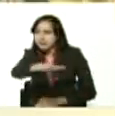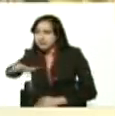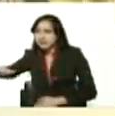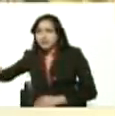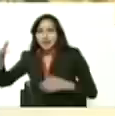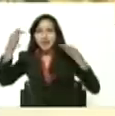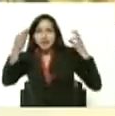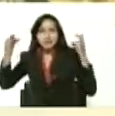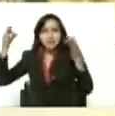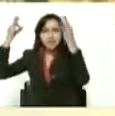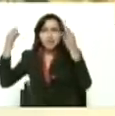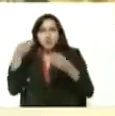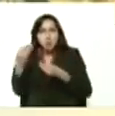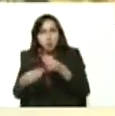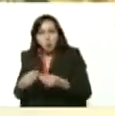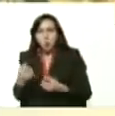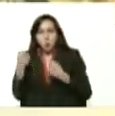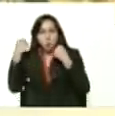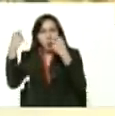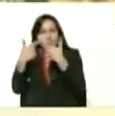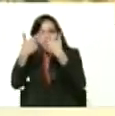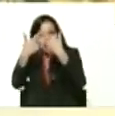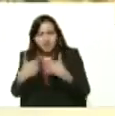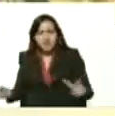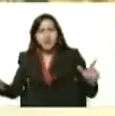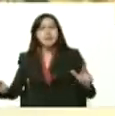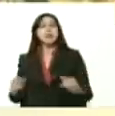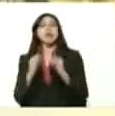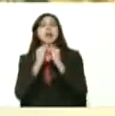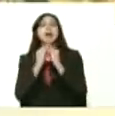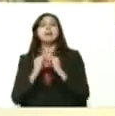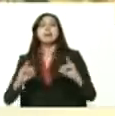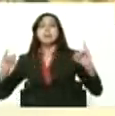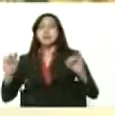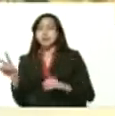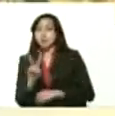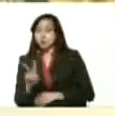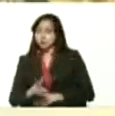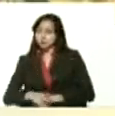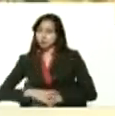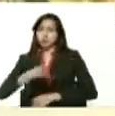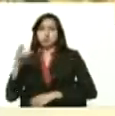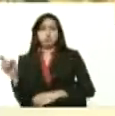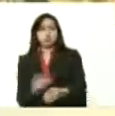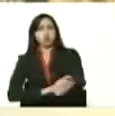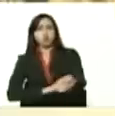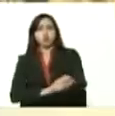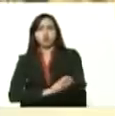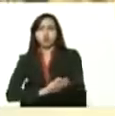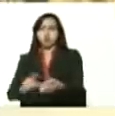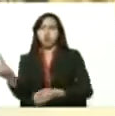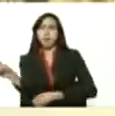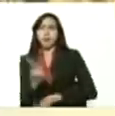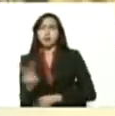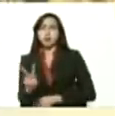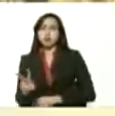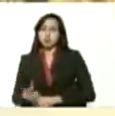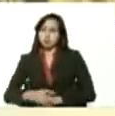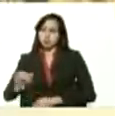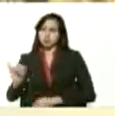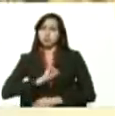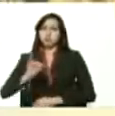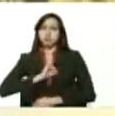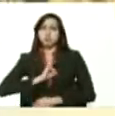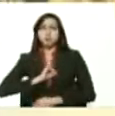la valentía la libertad la independencia el carácter del venezolano y de la venezolana la identidad